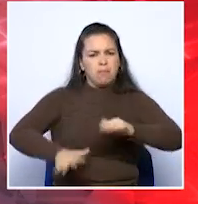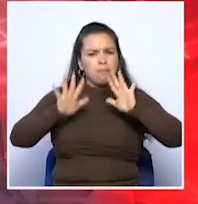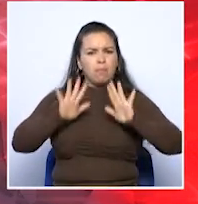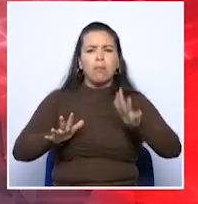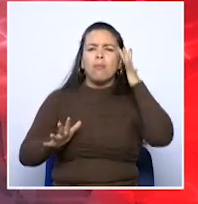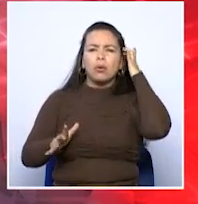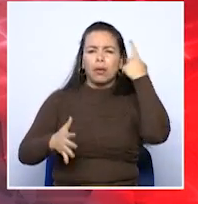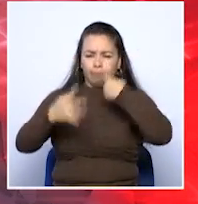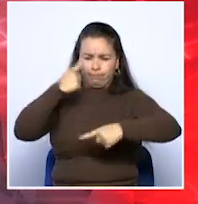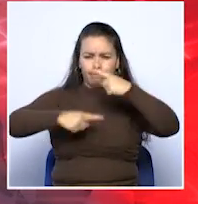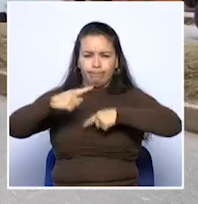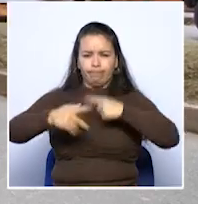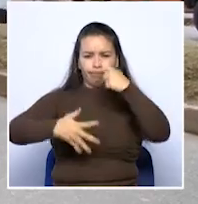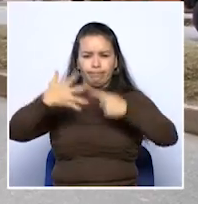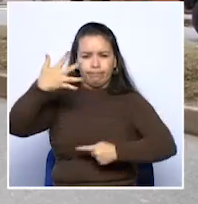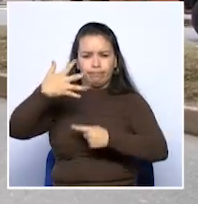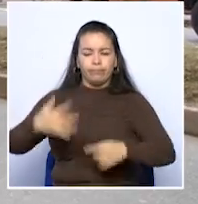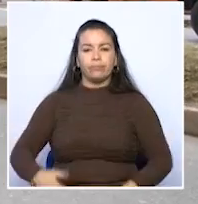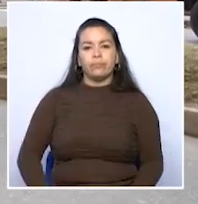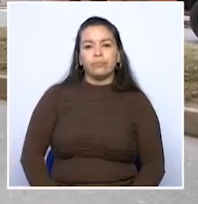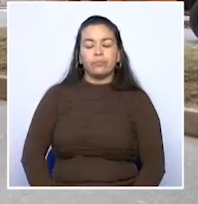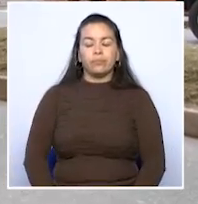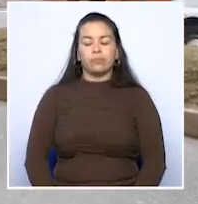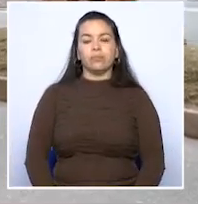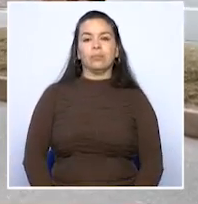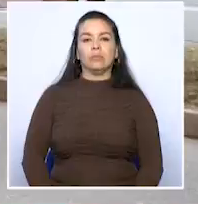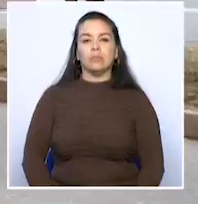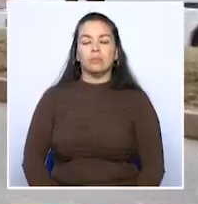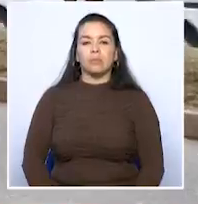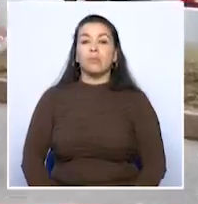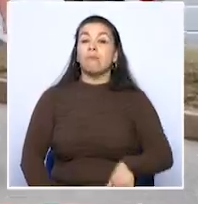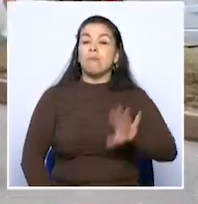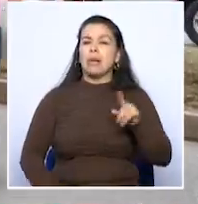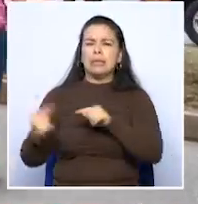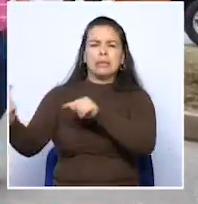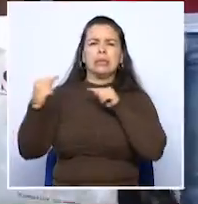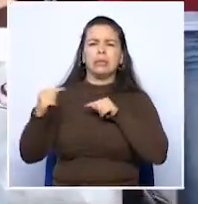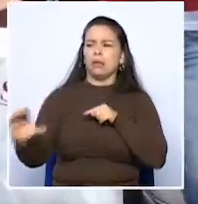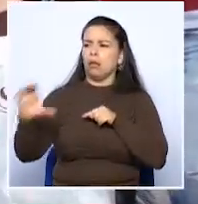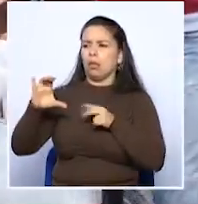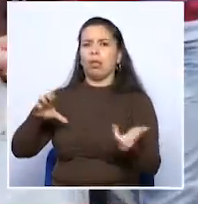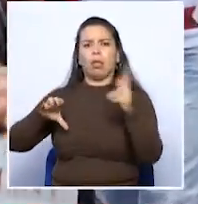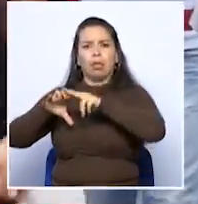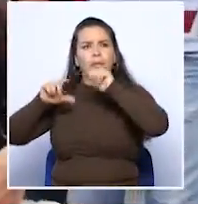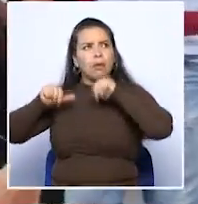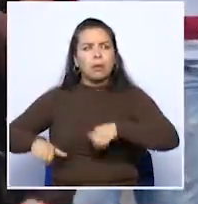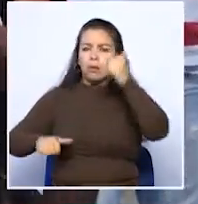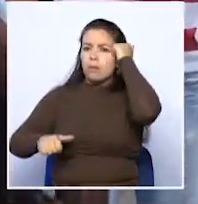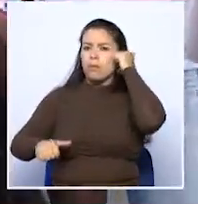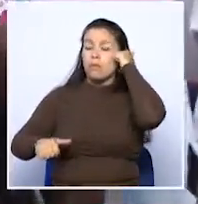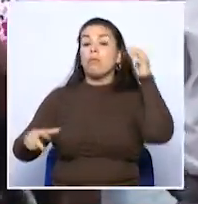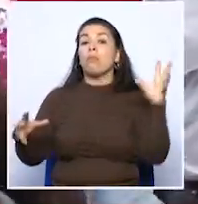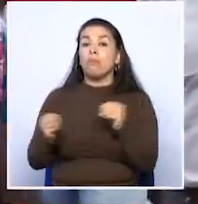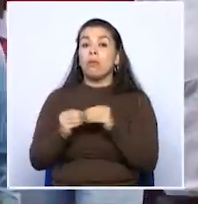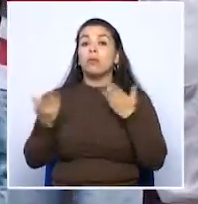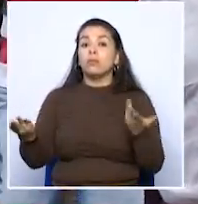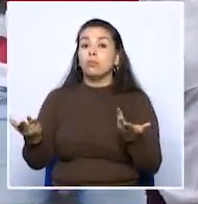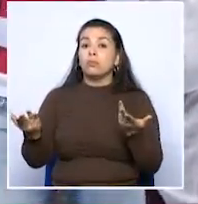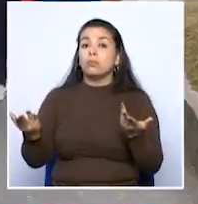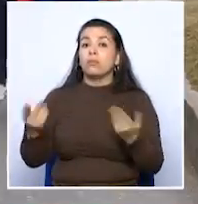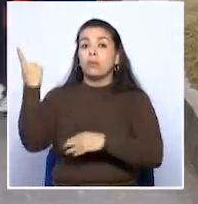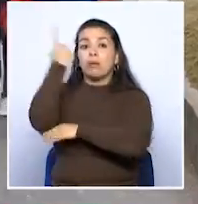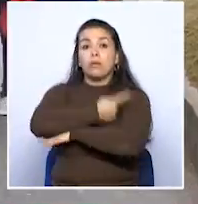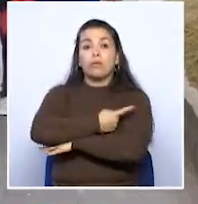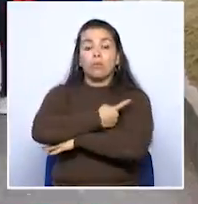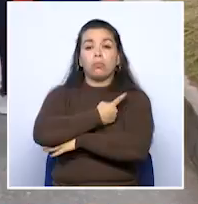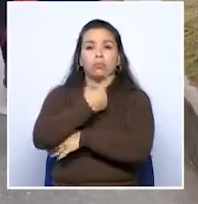cese de actividades. El principal tema de discusión es el aumento del salario de los educadores, así como también la visión de la jornada